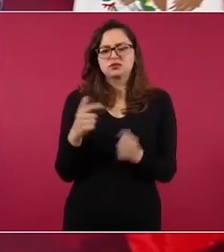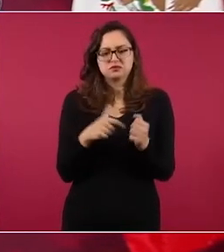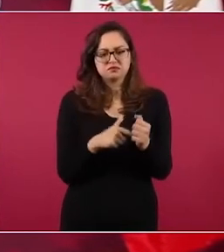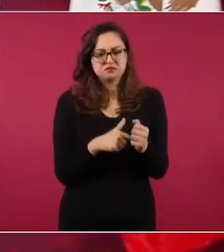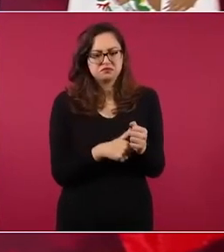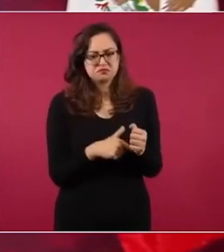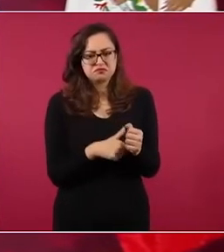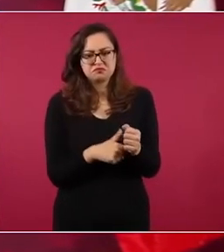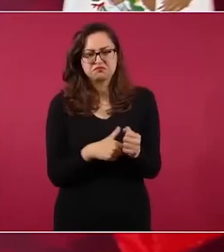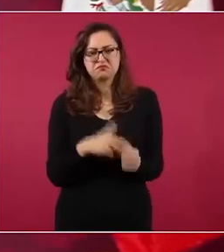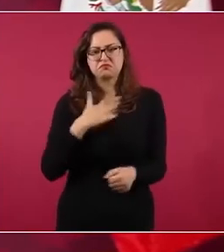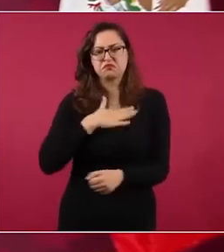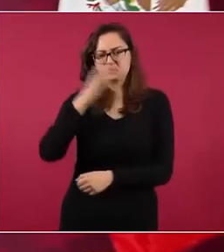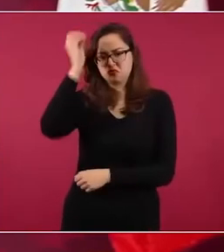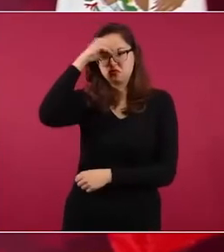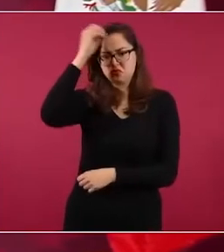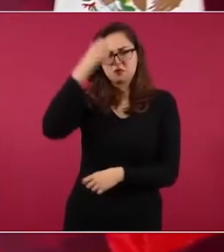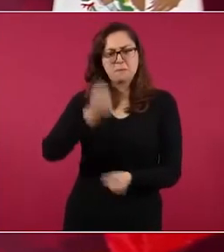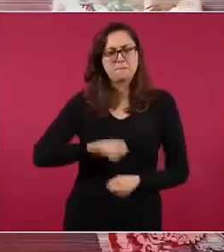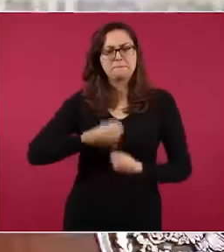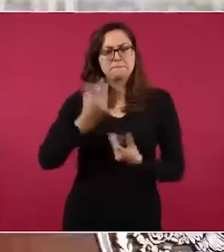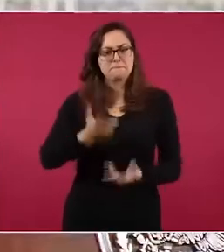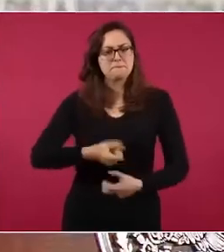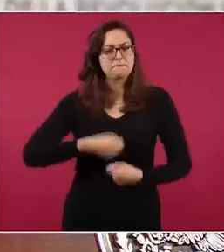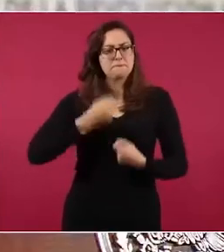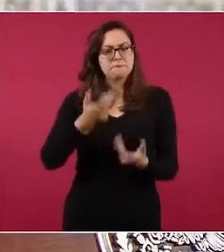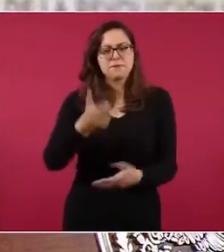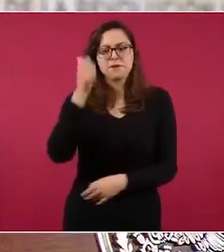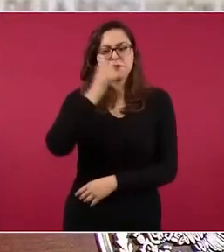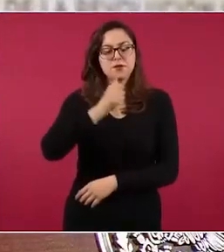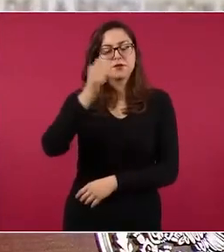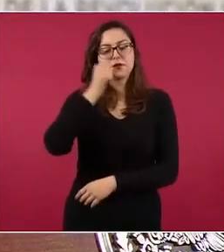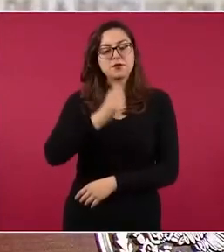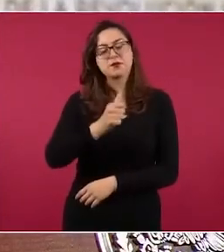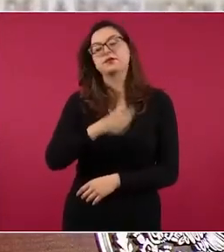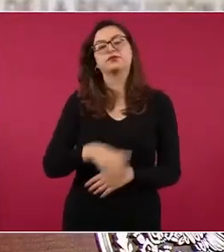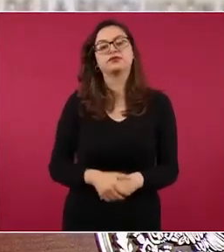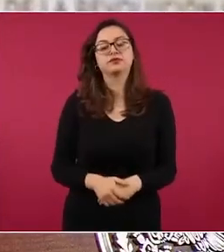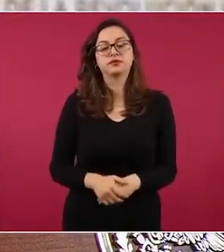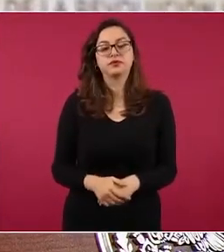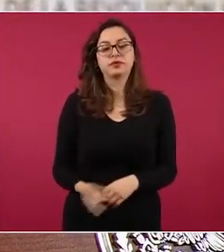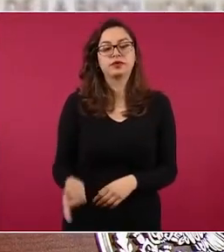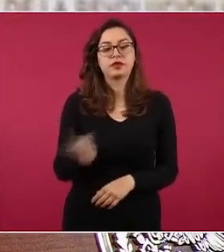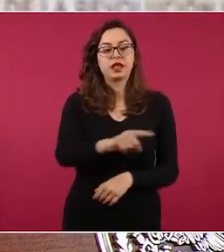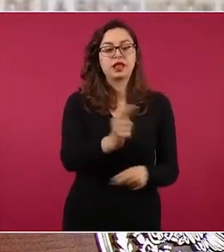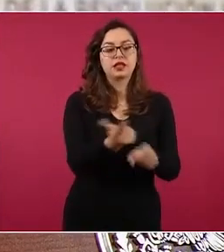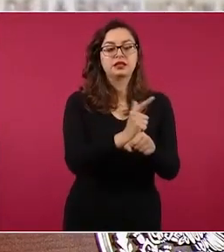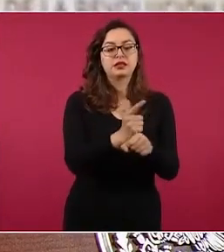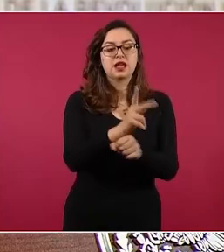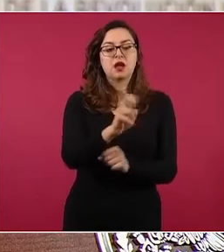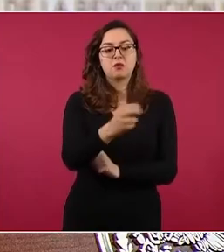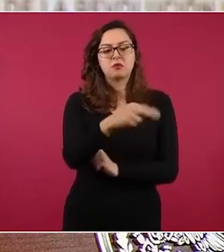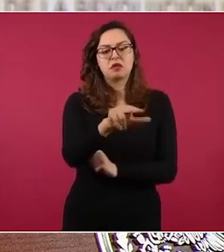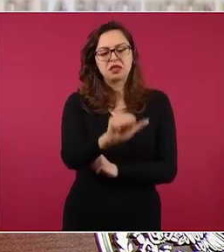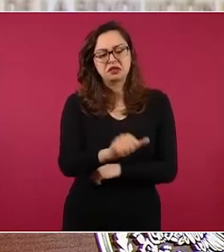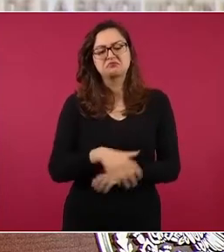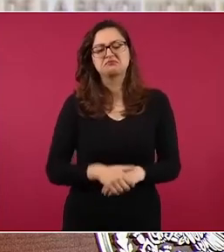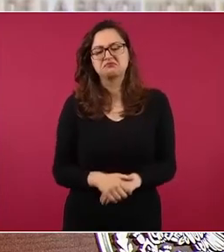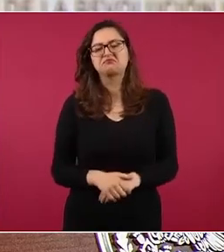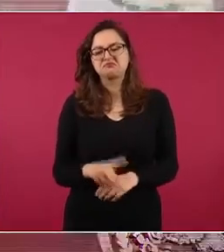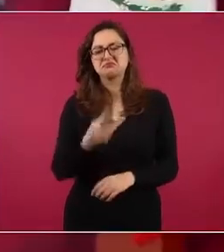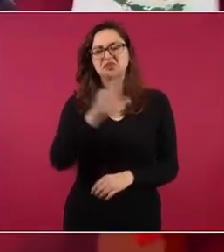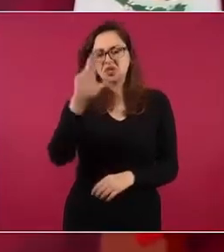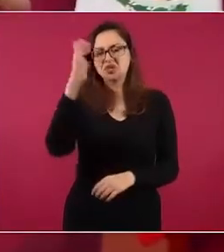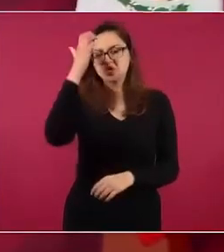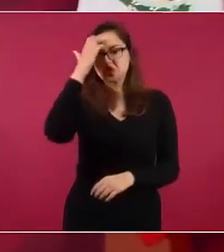Siempre le digo lo que pienso al licenciado Peña. Porque a